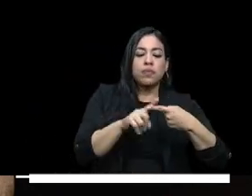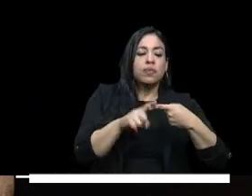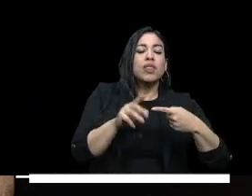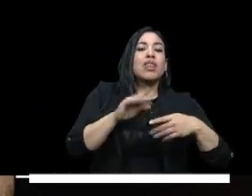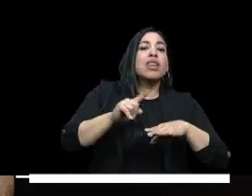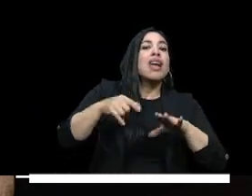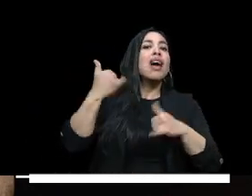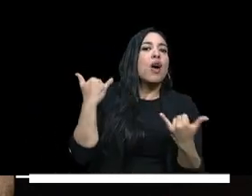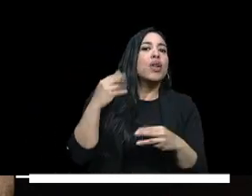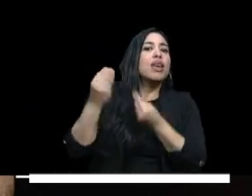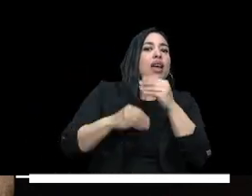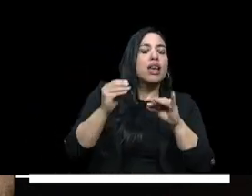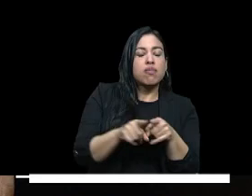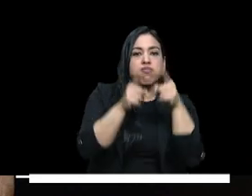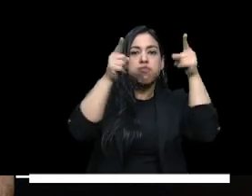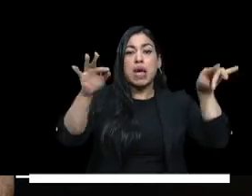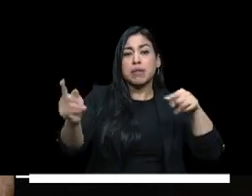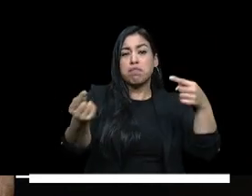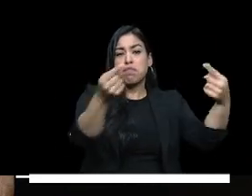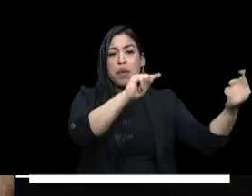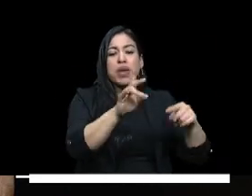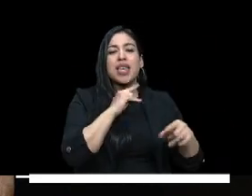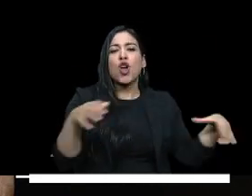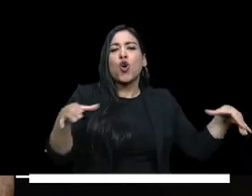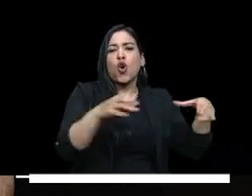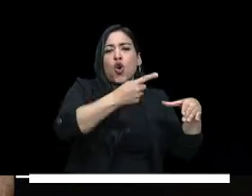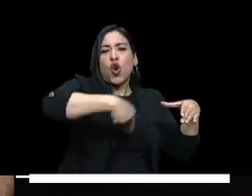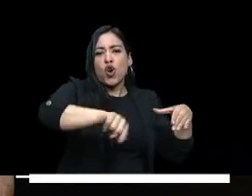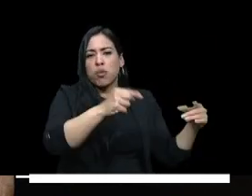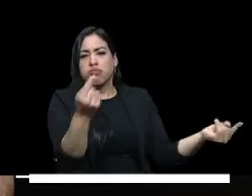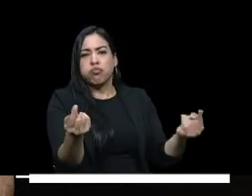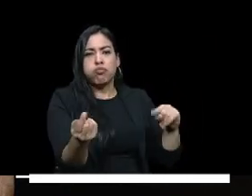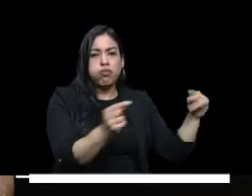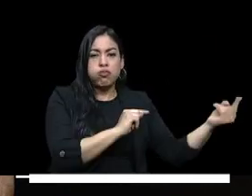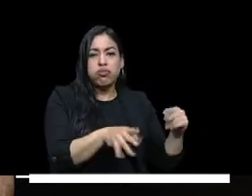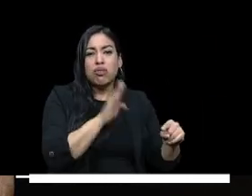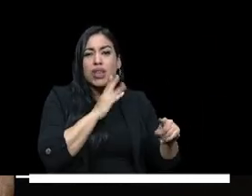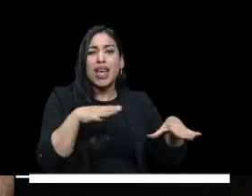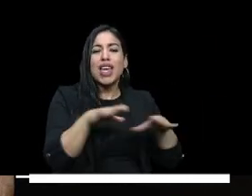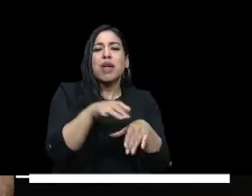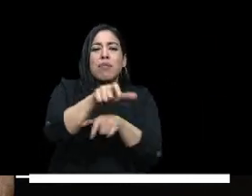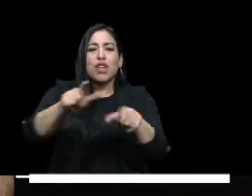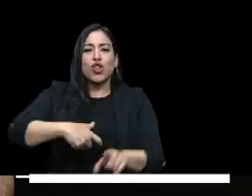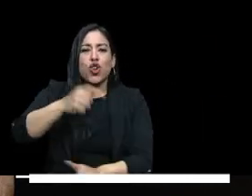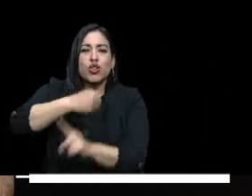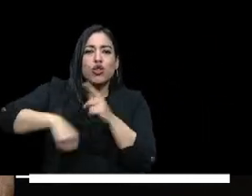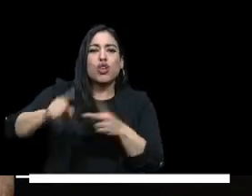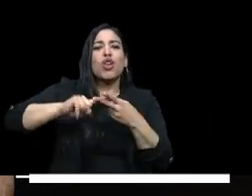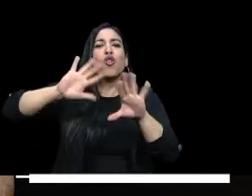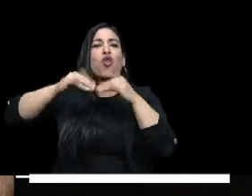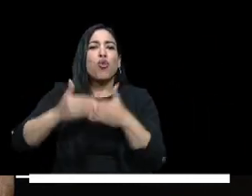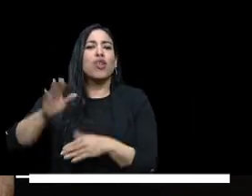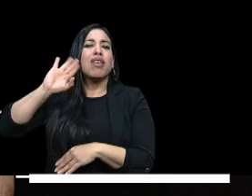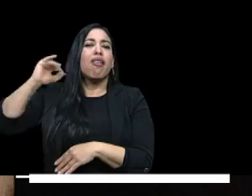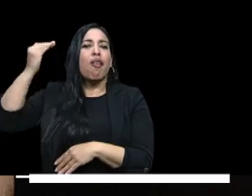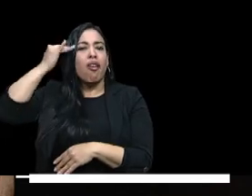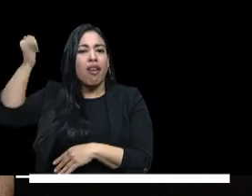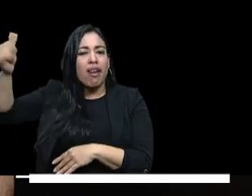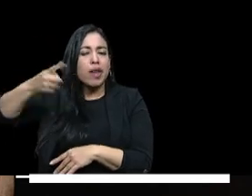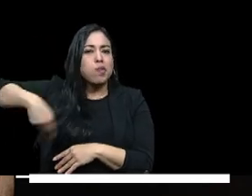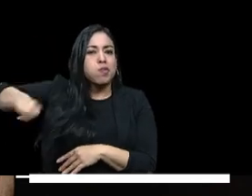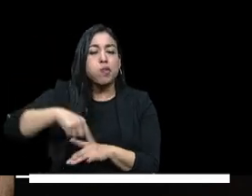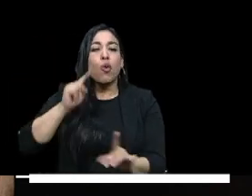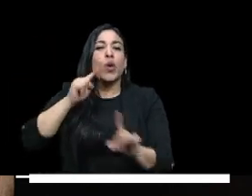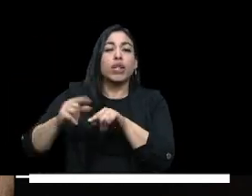que están siendo ampliamente discutidos por el sector ampliamente discutidos por la sociedad civil por la comunidad educativa con el